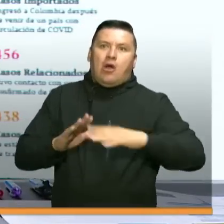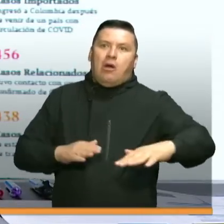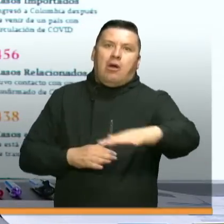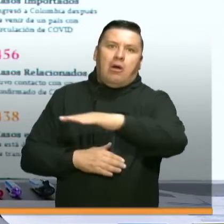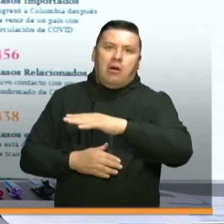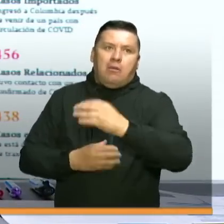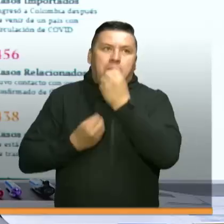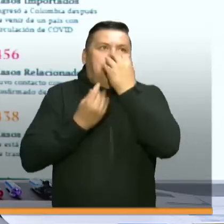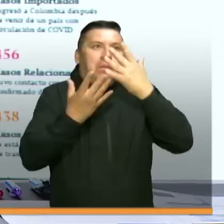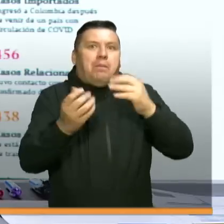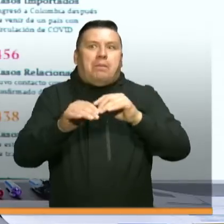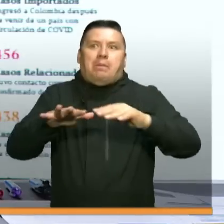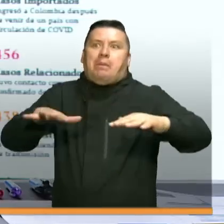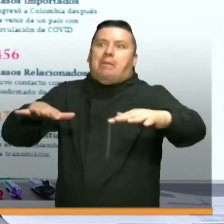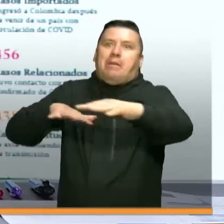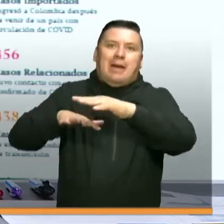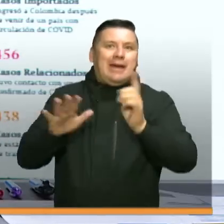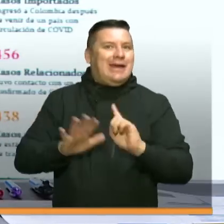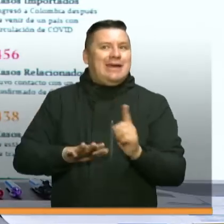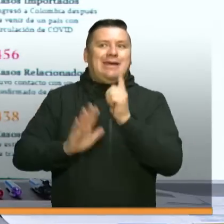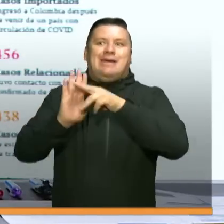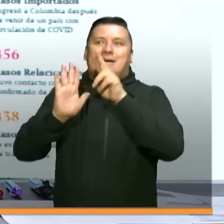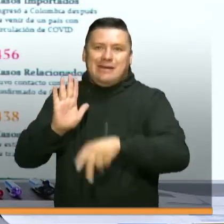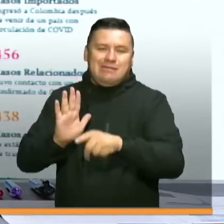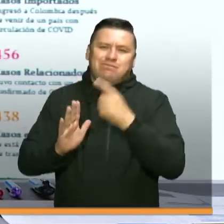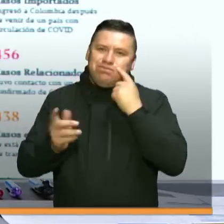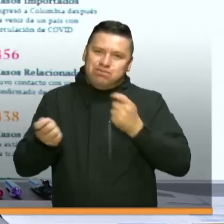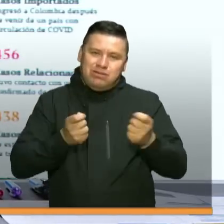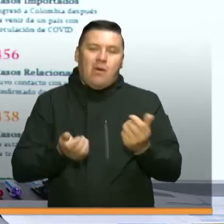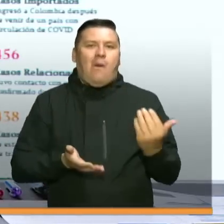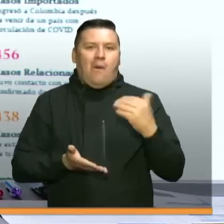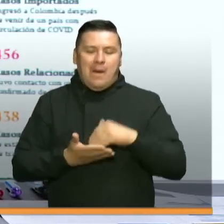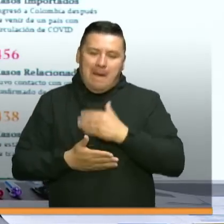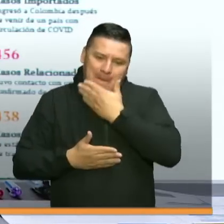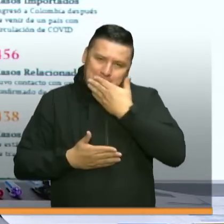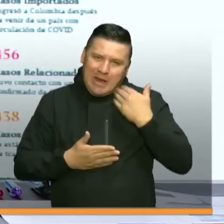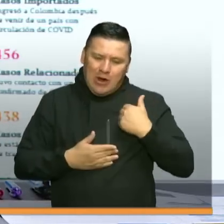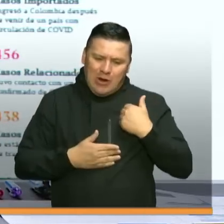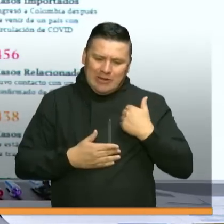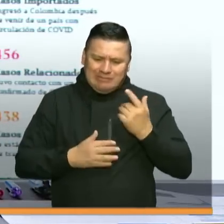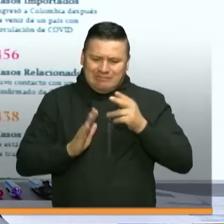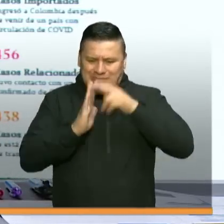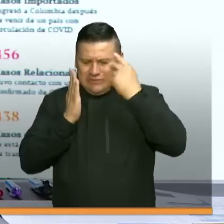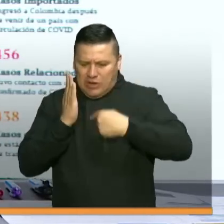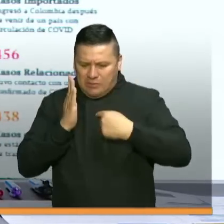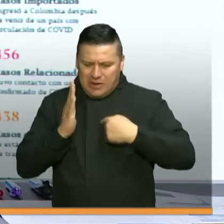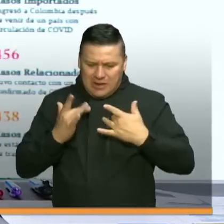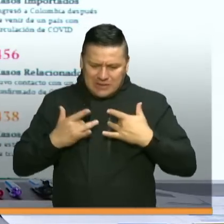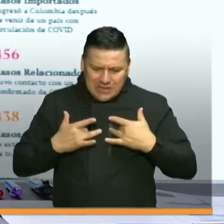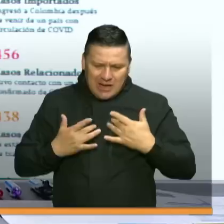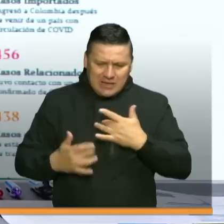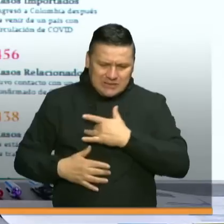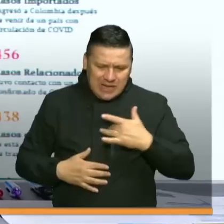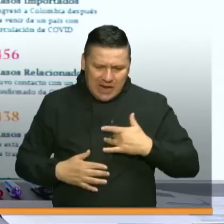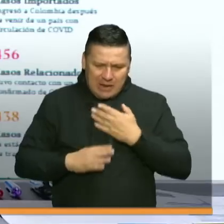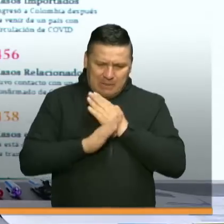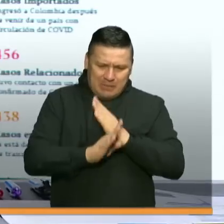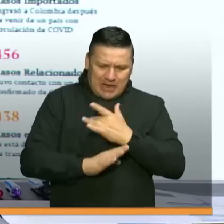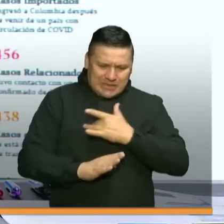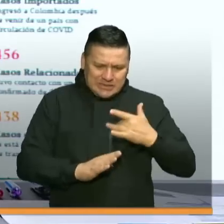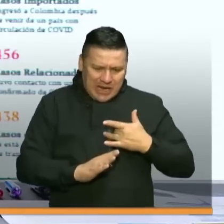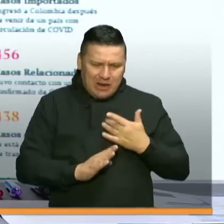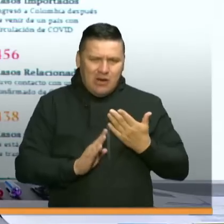sean vectores de propagación y donde nosotros tengamos nuevas y mejores prácticas desde el punto de vista de bioseguridad,